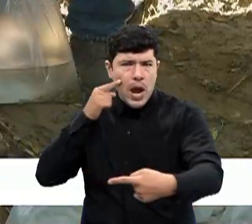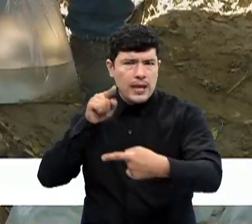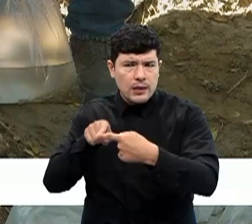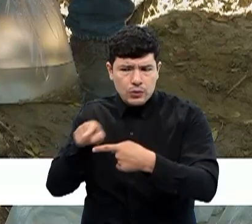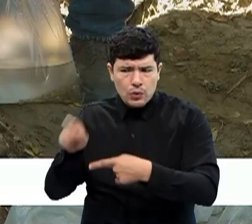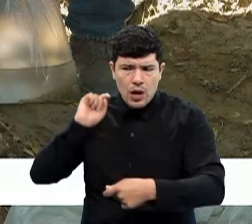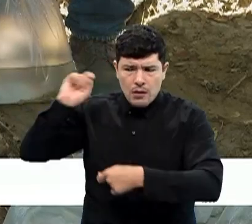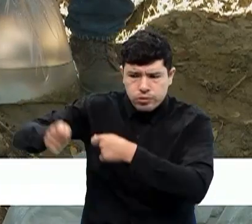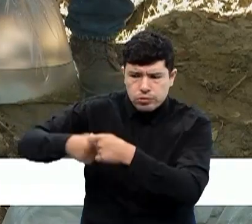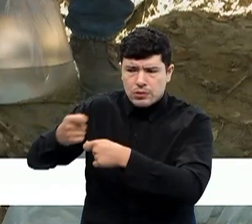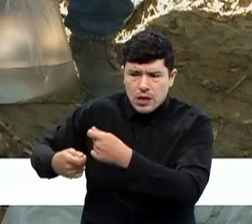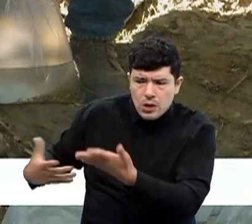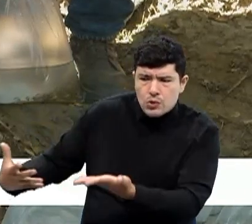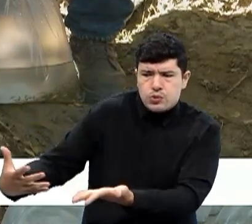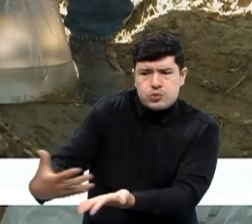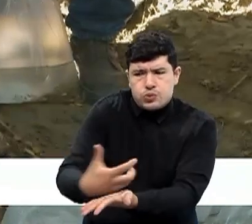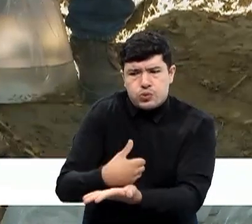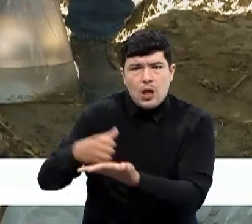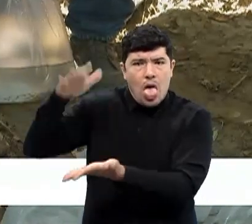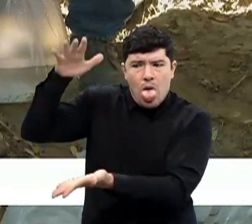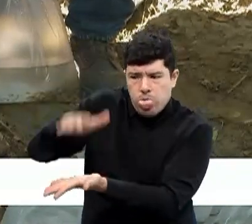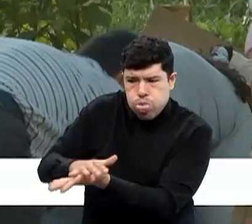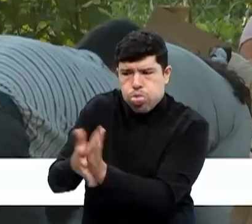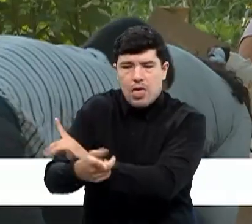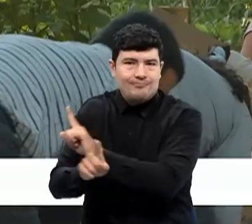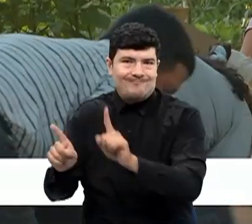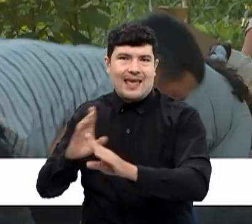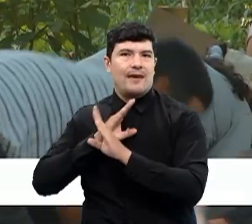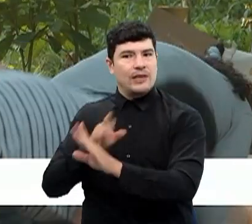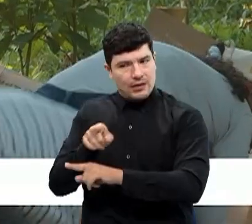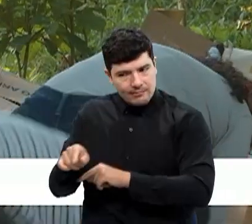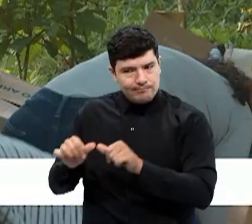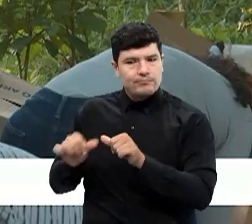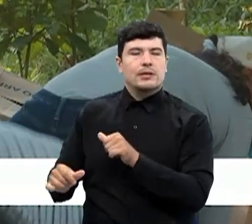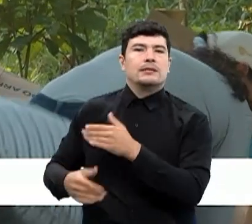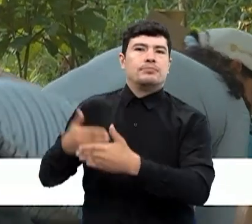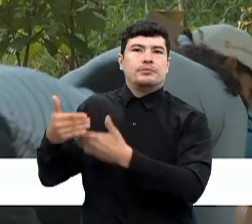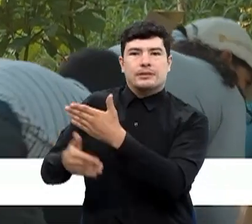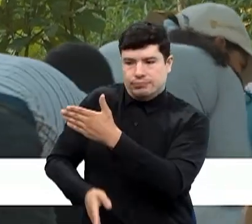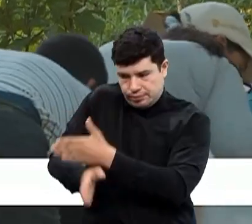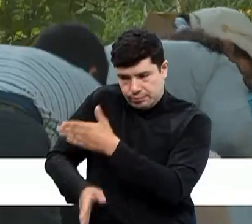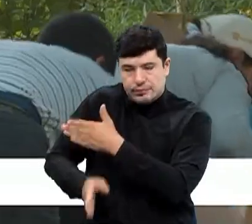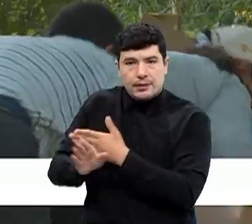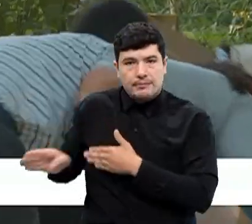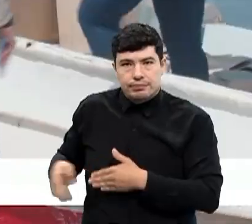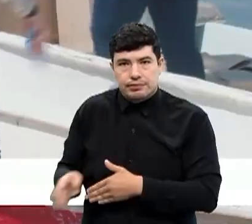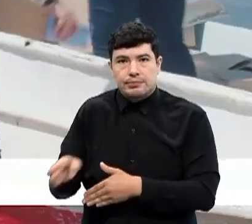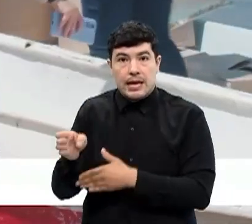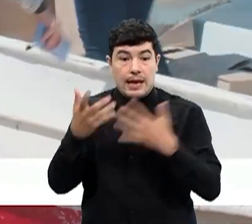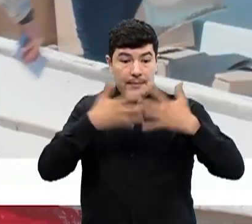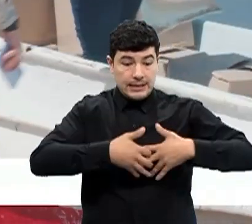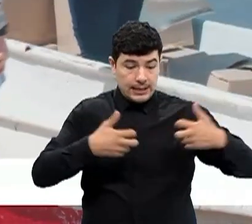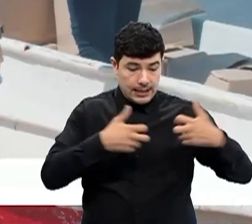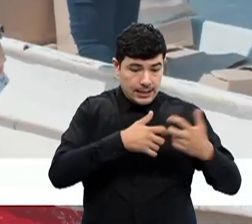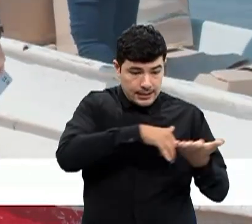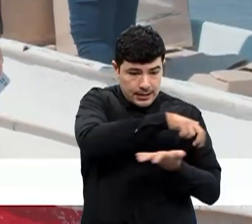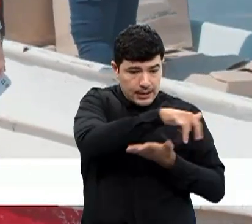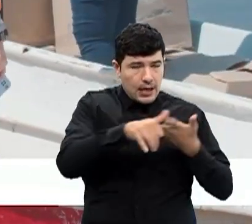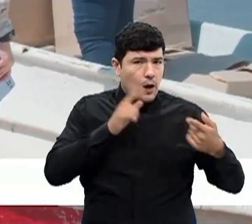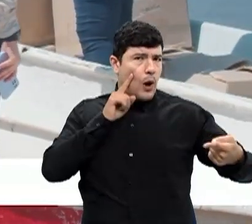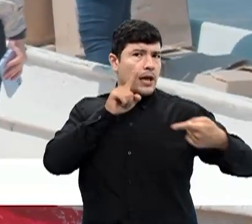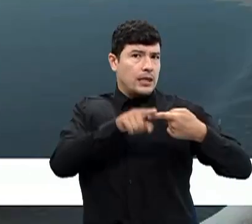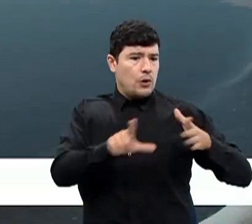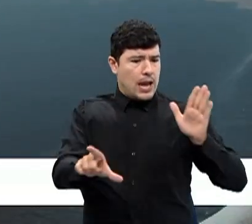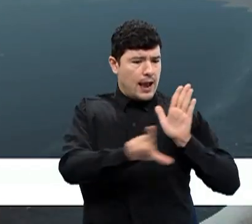pescado todo el tiempo. La gestión ambiental de Electrificadora de Santander no solo está alineada a cumplir con sus obligaciones